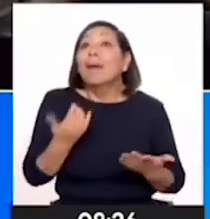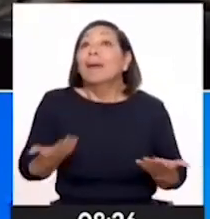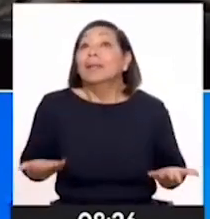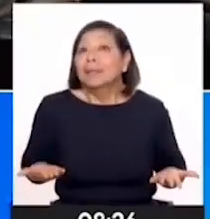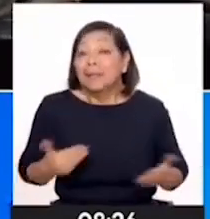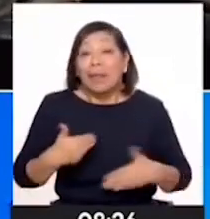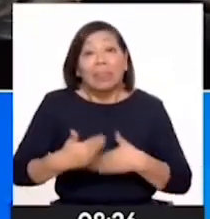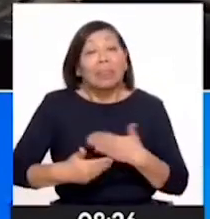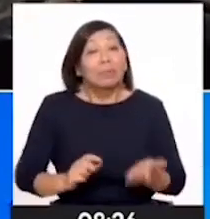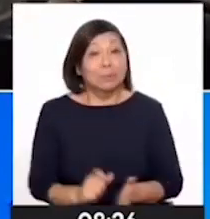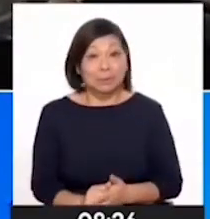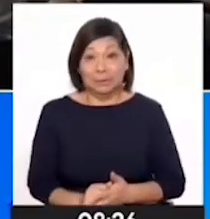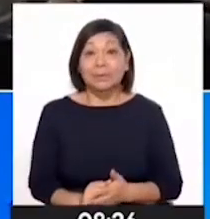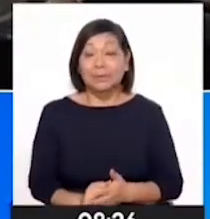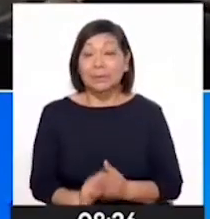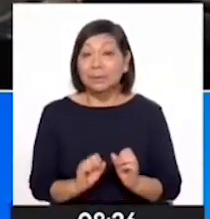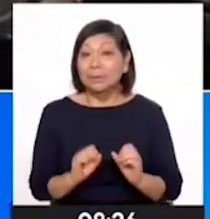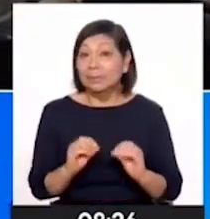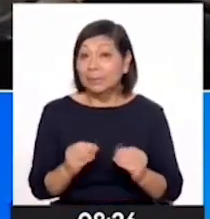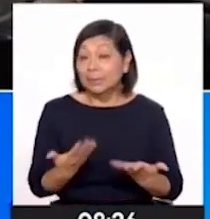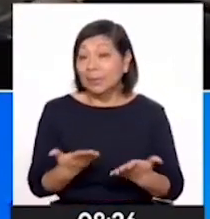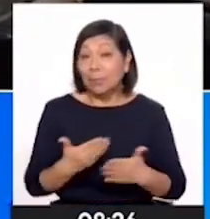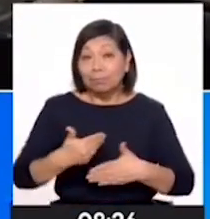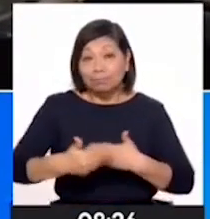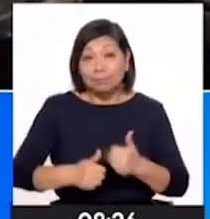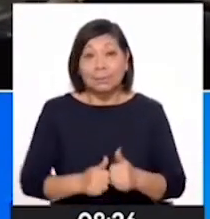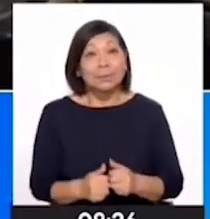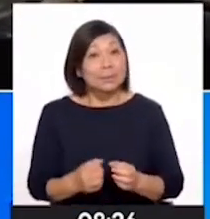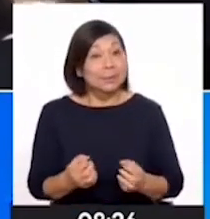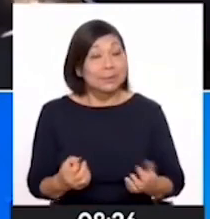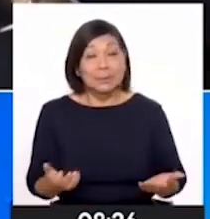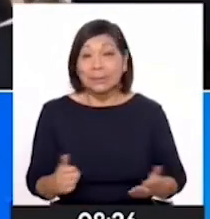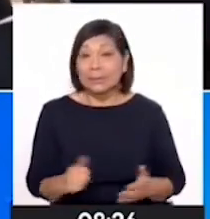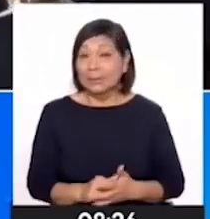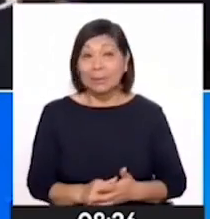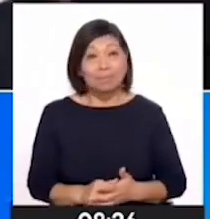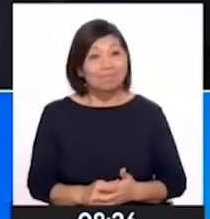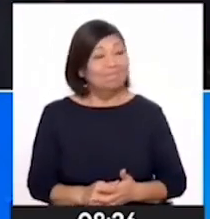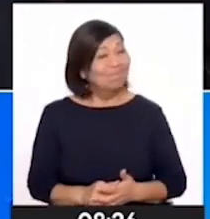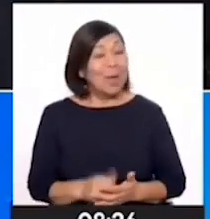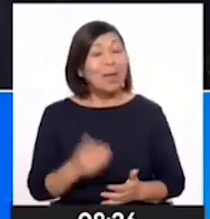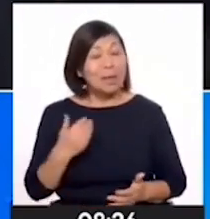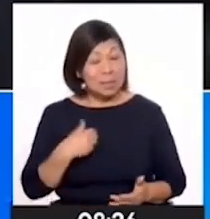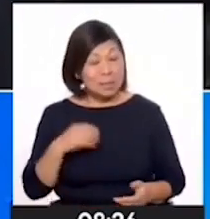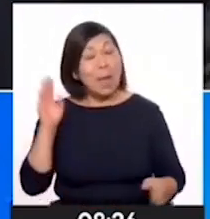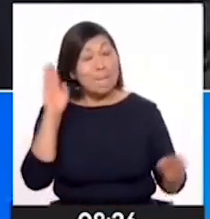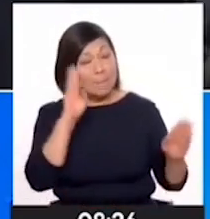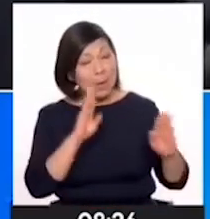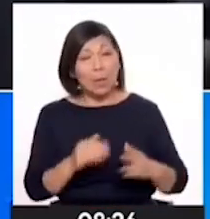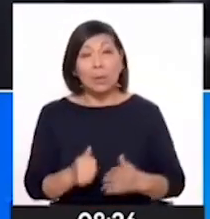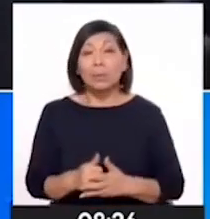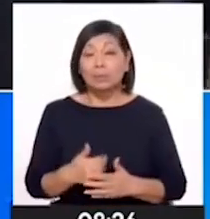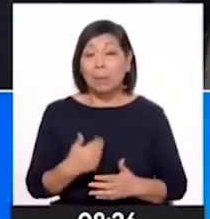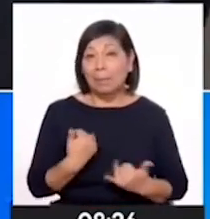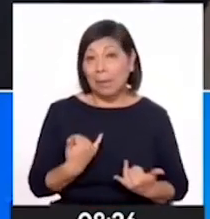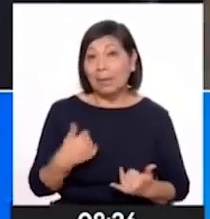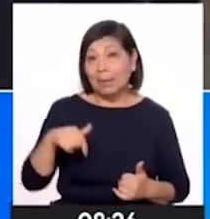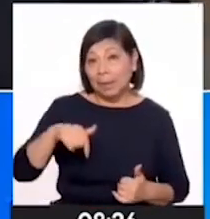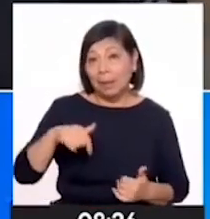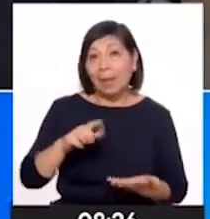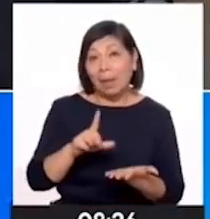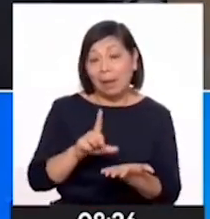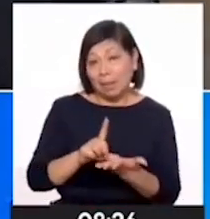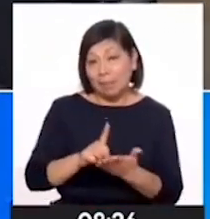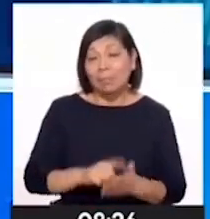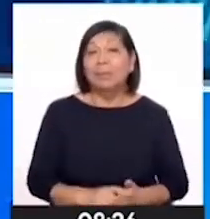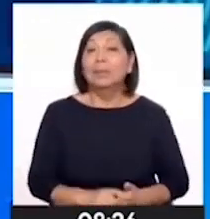nosotros a entrar en este proceso? Eso realmente es muy preocupante para la región libre. Claro, y justamente ese